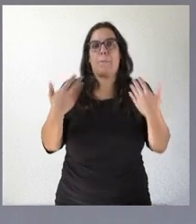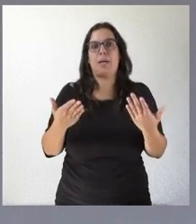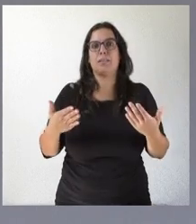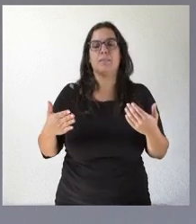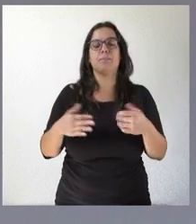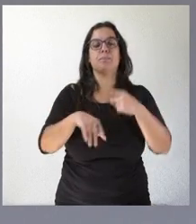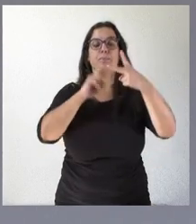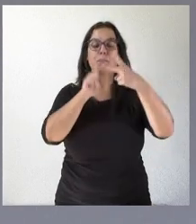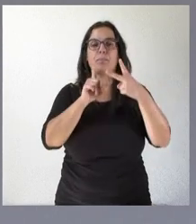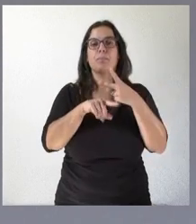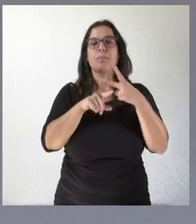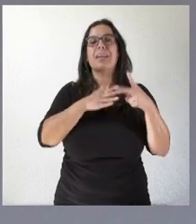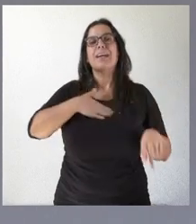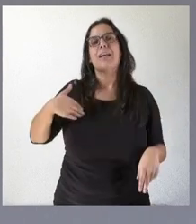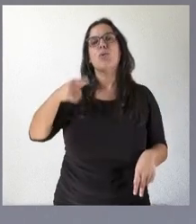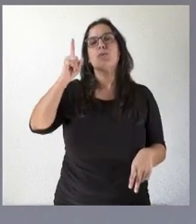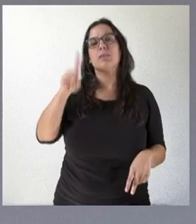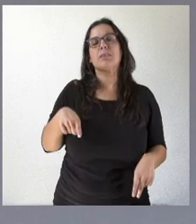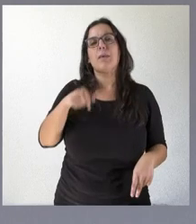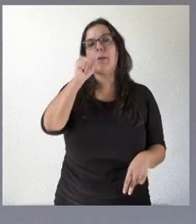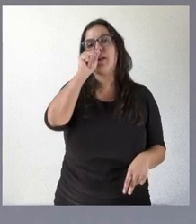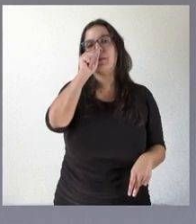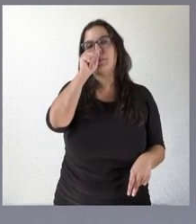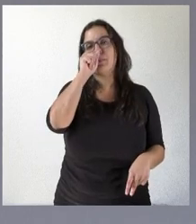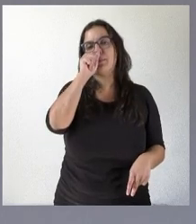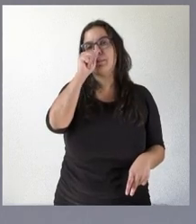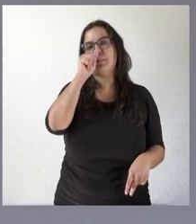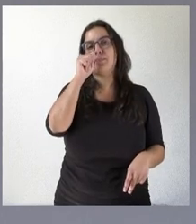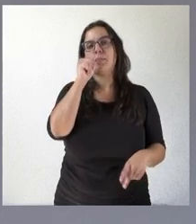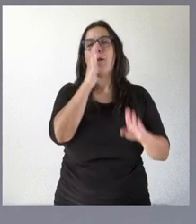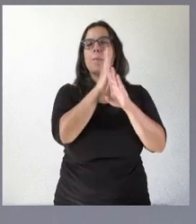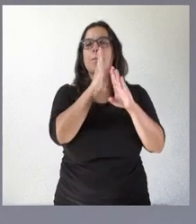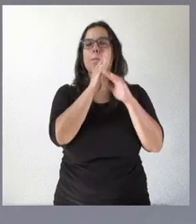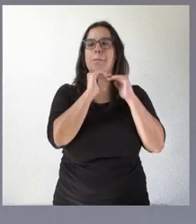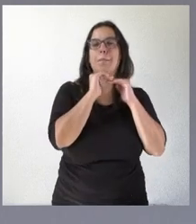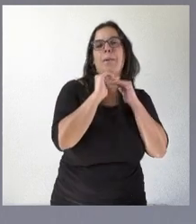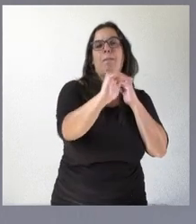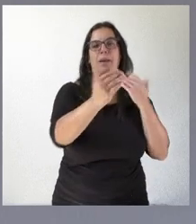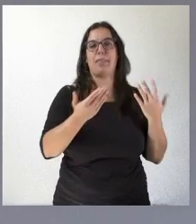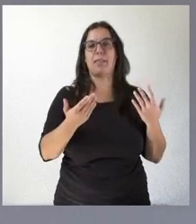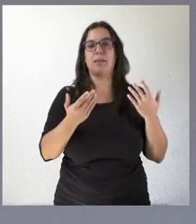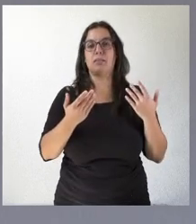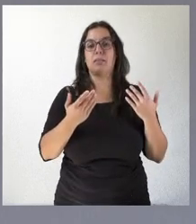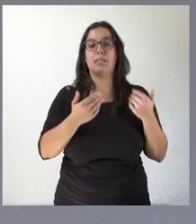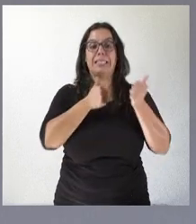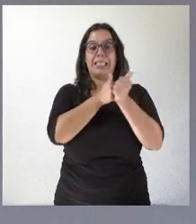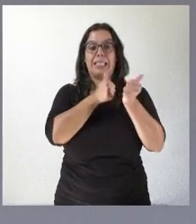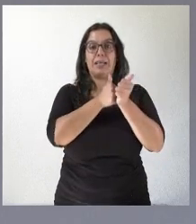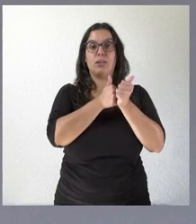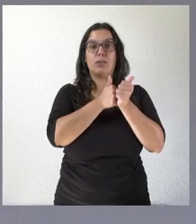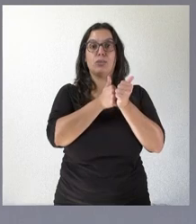En segundo lugar, queremos ganar en algo también muy importante que es la permanencia de dichos secretarios